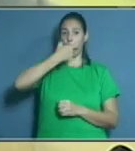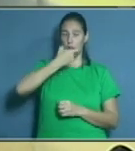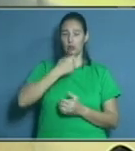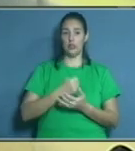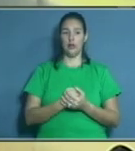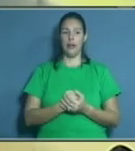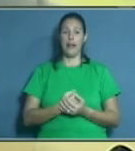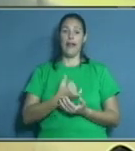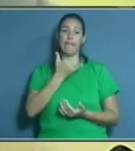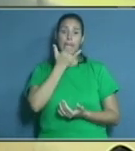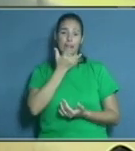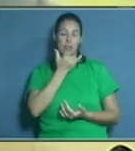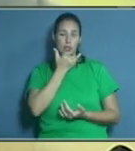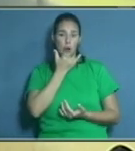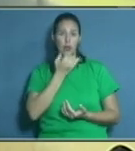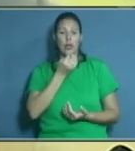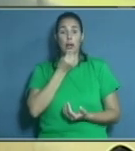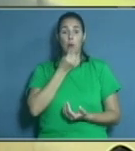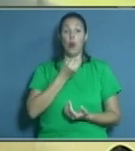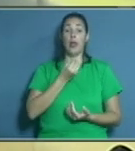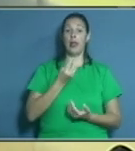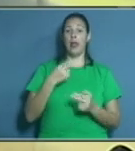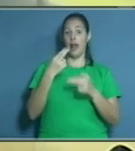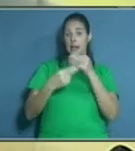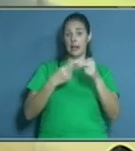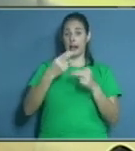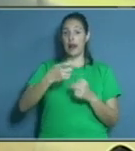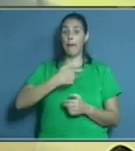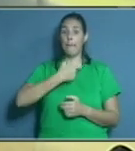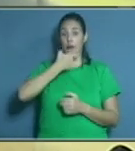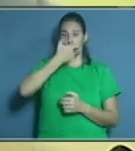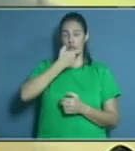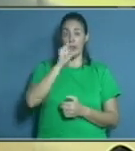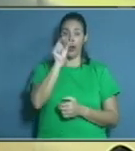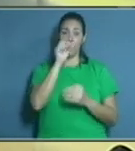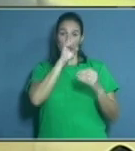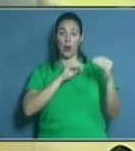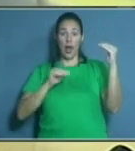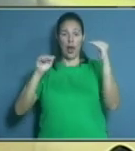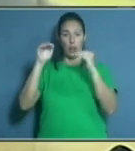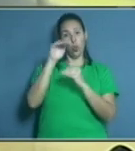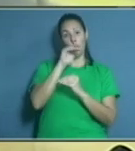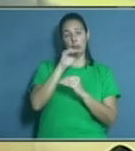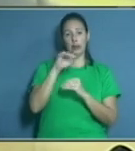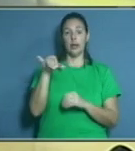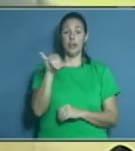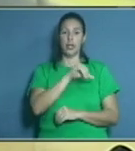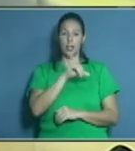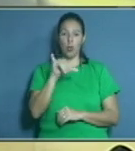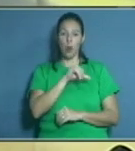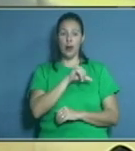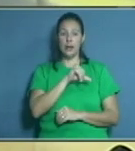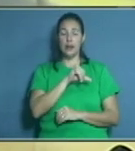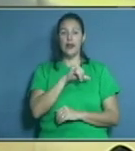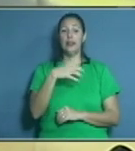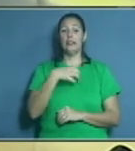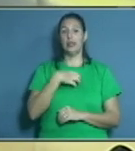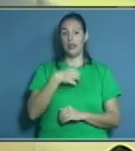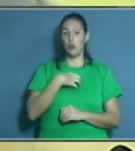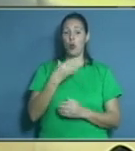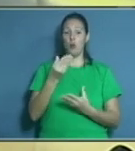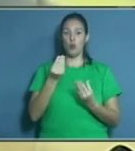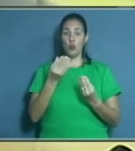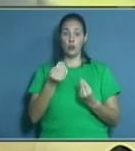fecciones que pueden ocasionar este tipo de aparatos en los adultos mayores. Y también continuamos recibiendo comunicaciones,